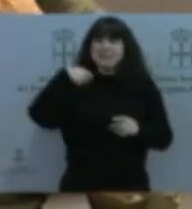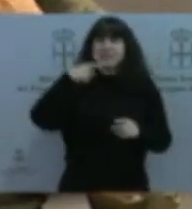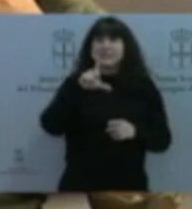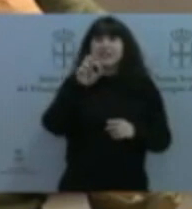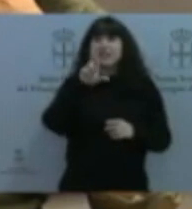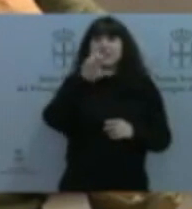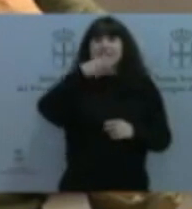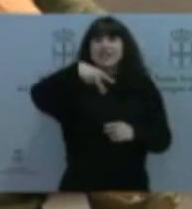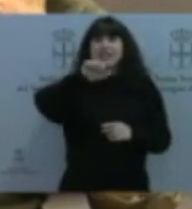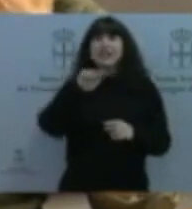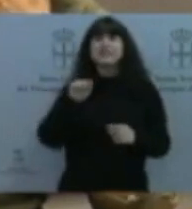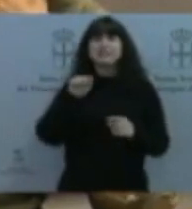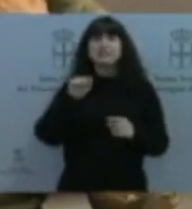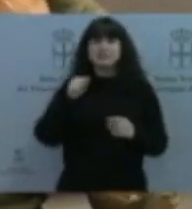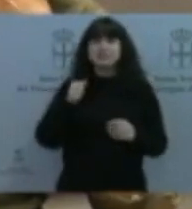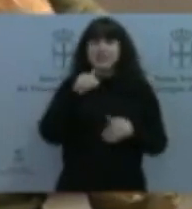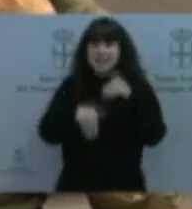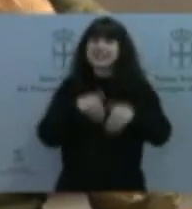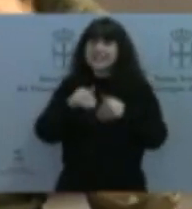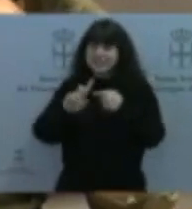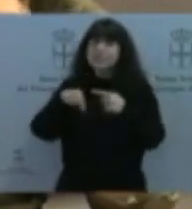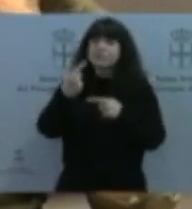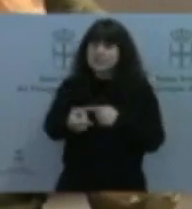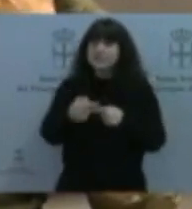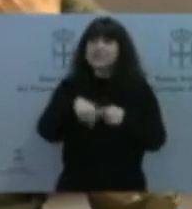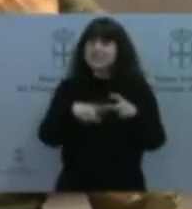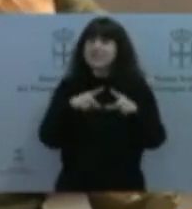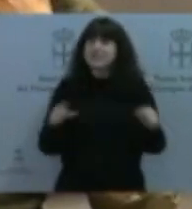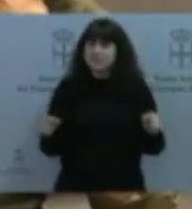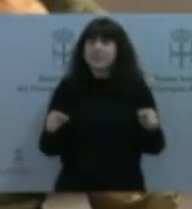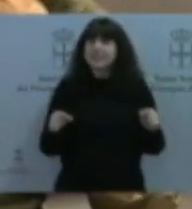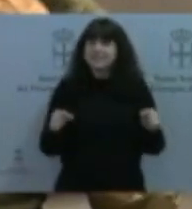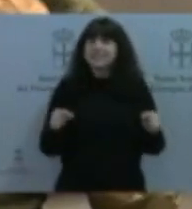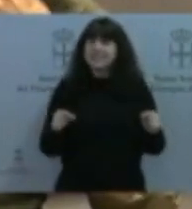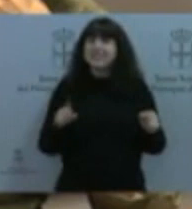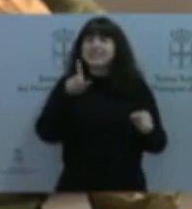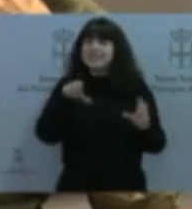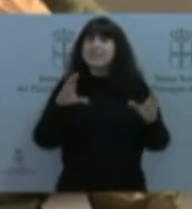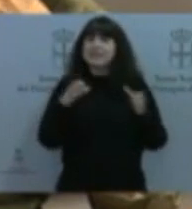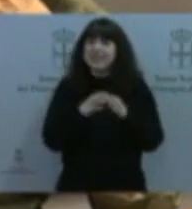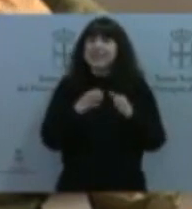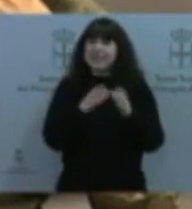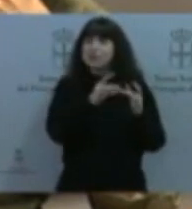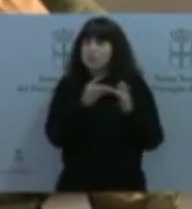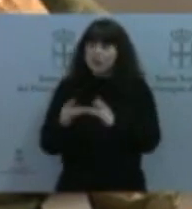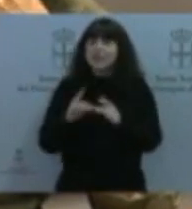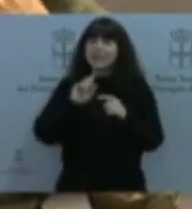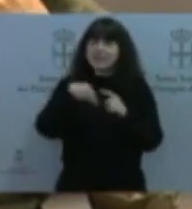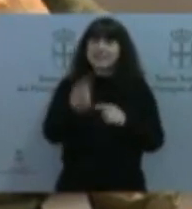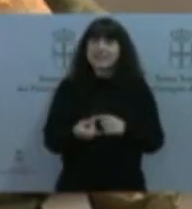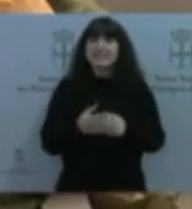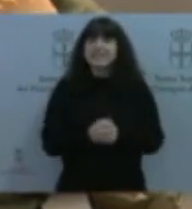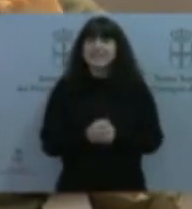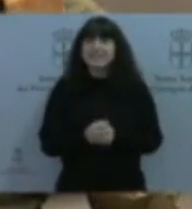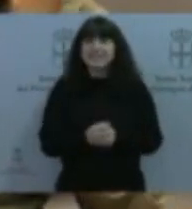elecciones autonómicas como liderando el próximo grupo parlamentario, una cuestión ardua para la que le augura las mejores de las fortunas